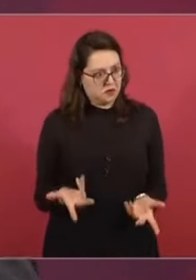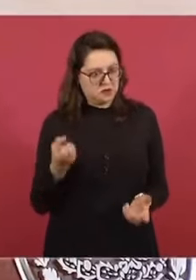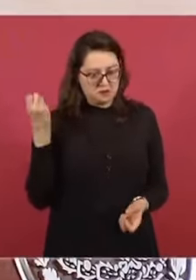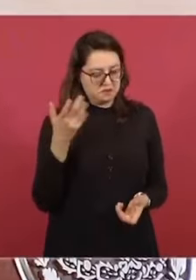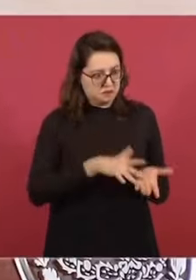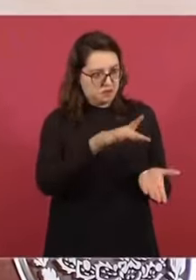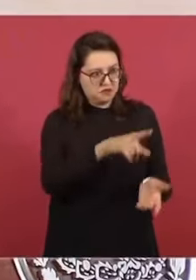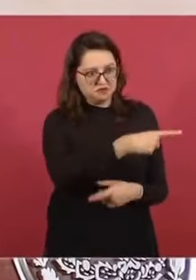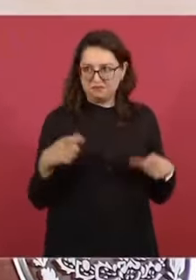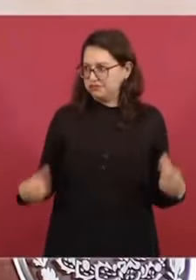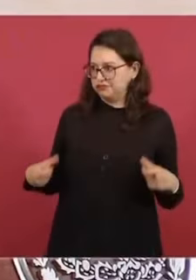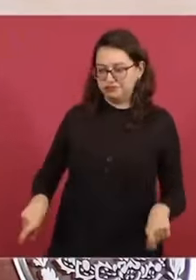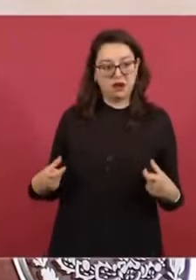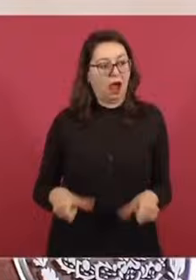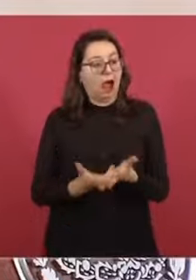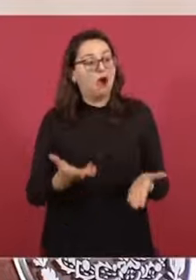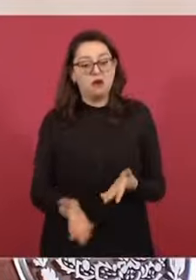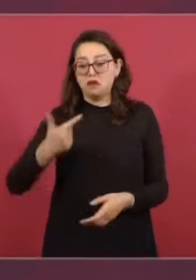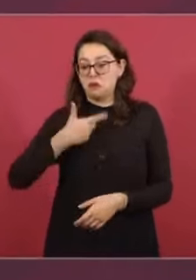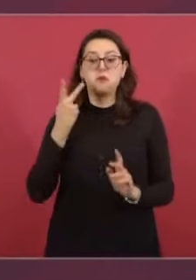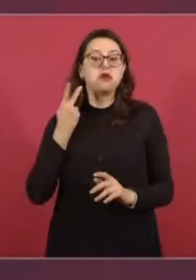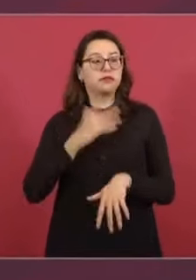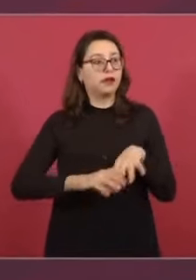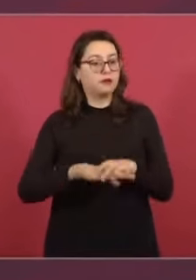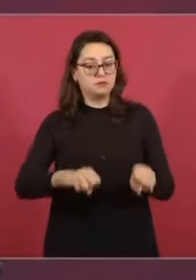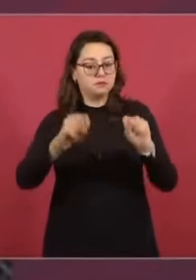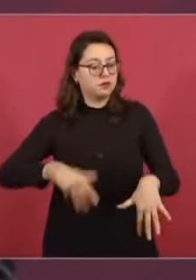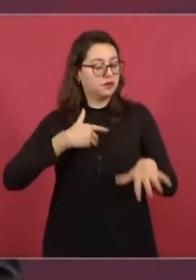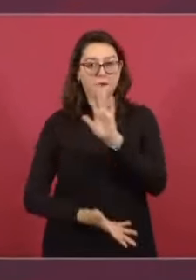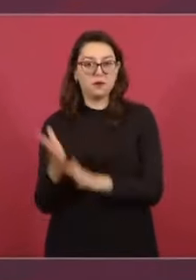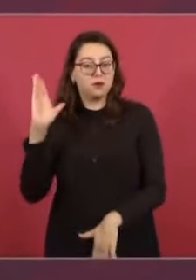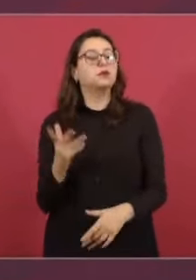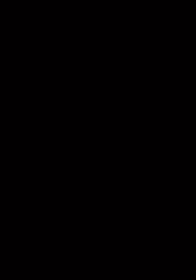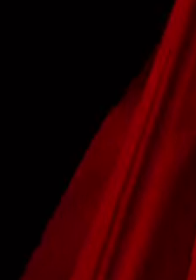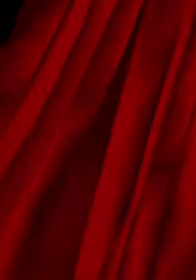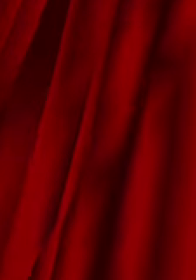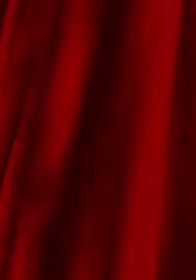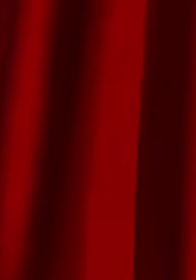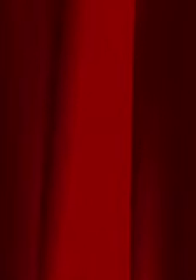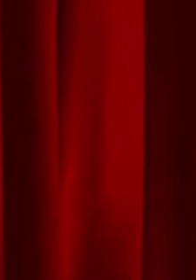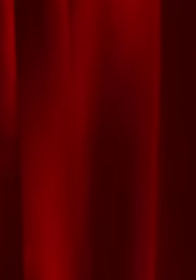retirar, ya no les van a pagar para atacarnos.